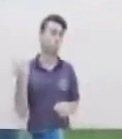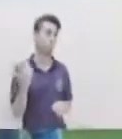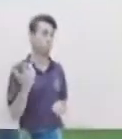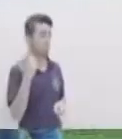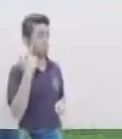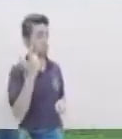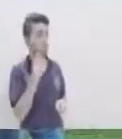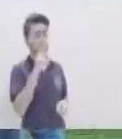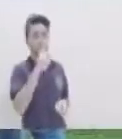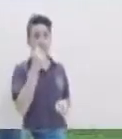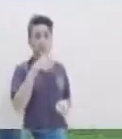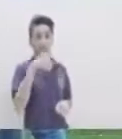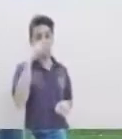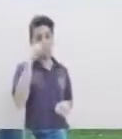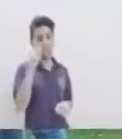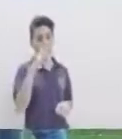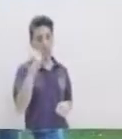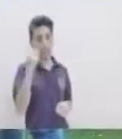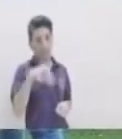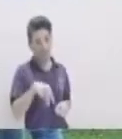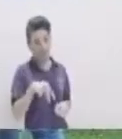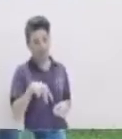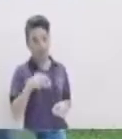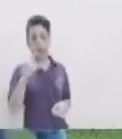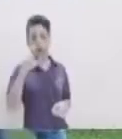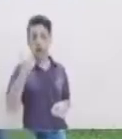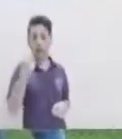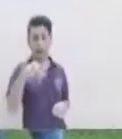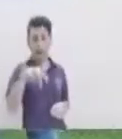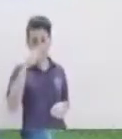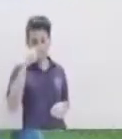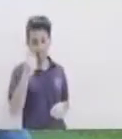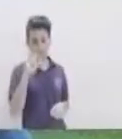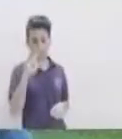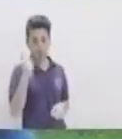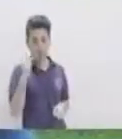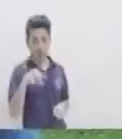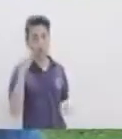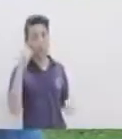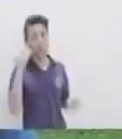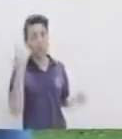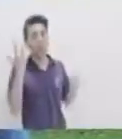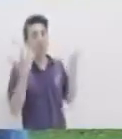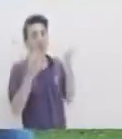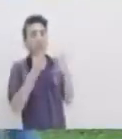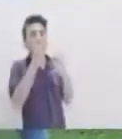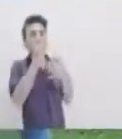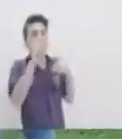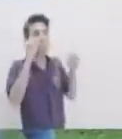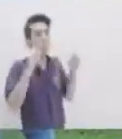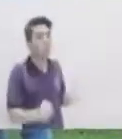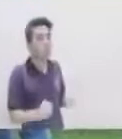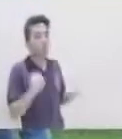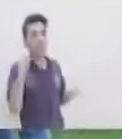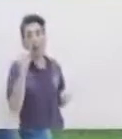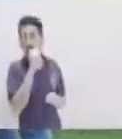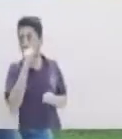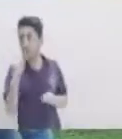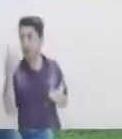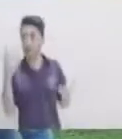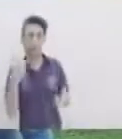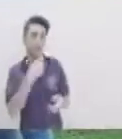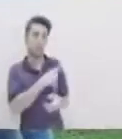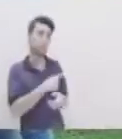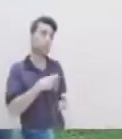Cantarán Cantarán Cantarán Que da una posibilidad de que pueden cantar en un futuro Un deseo